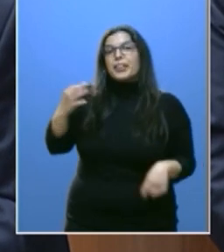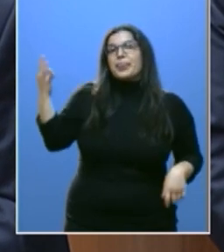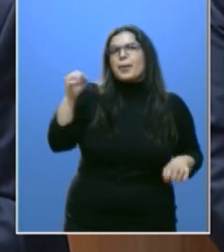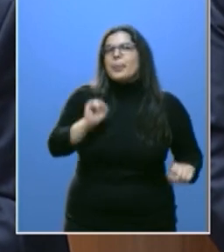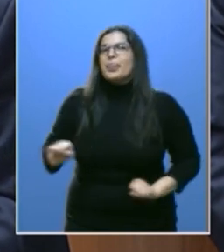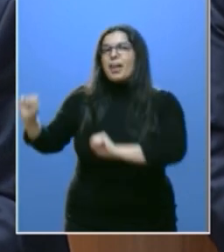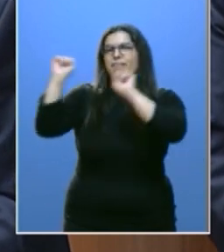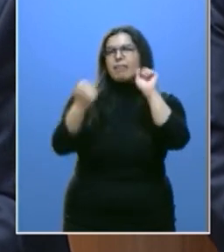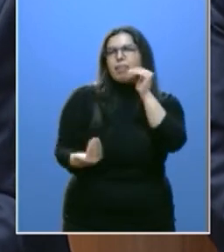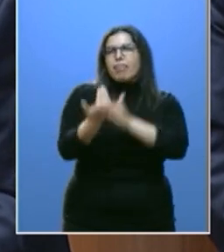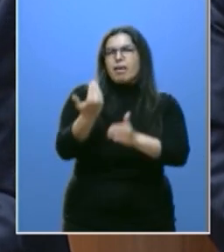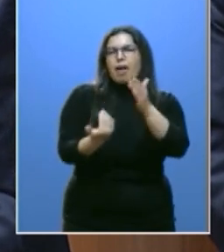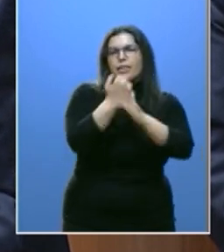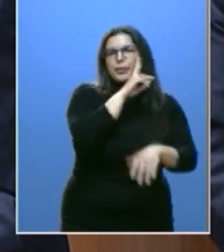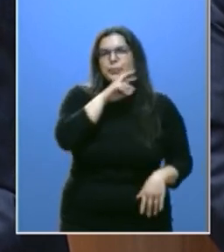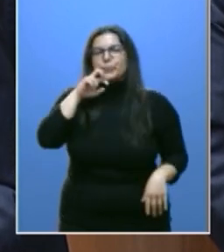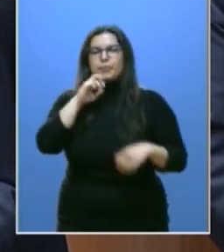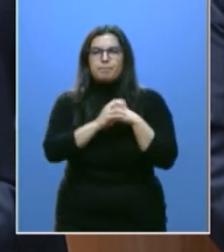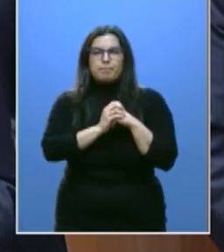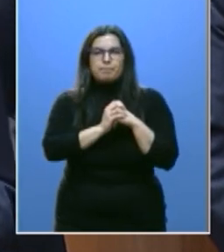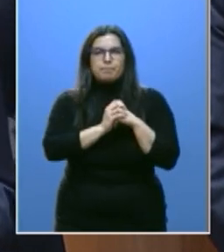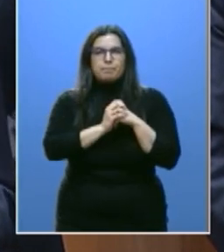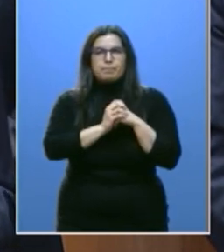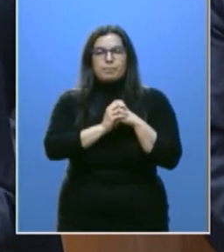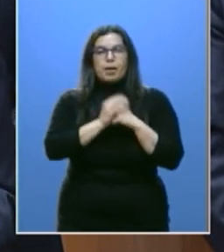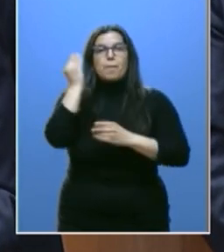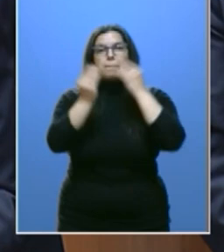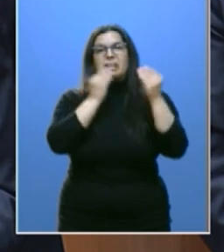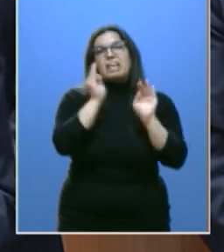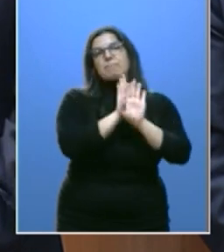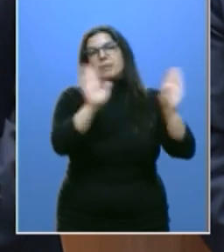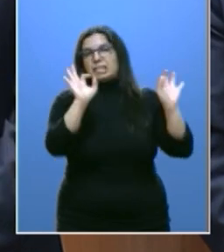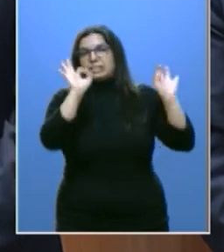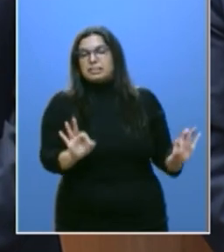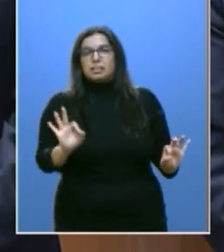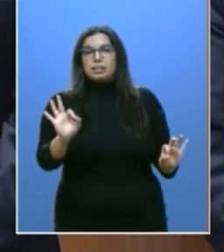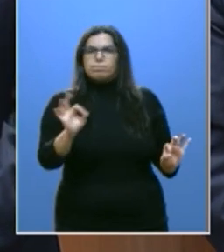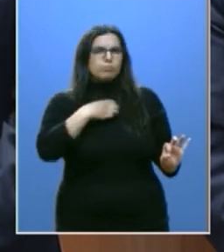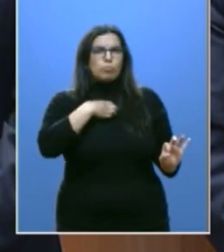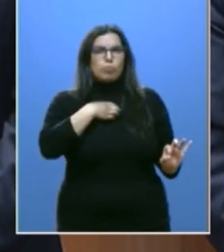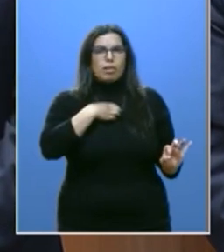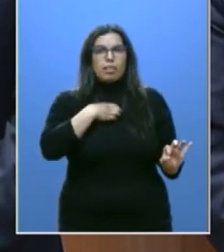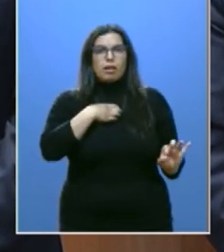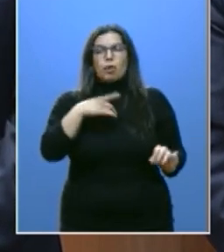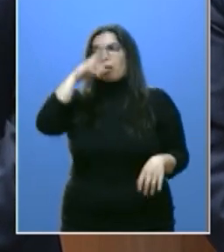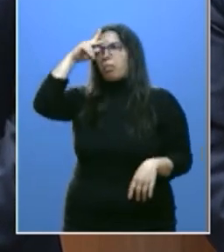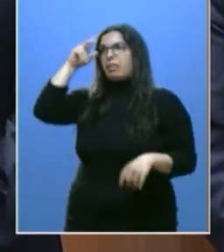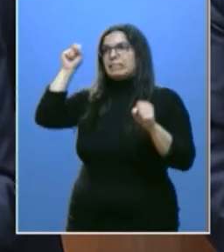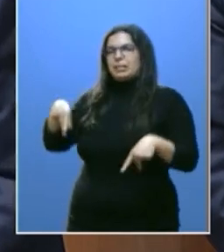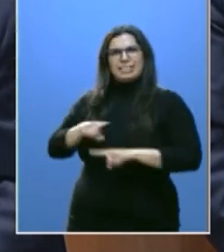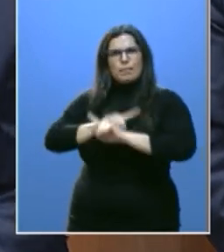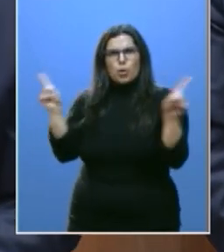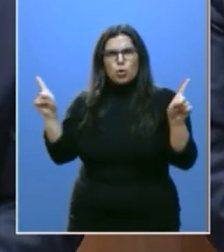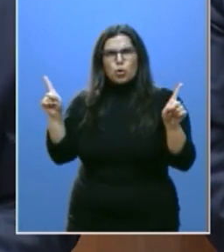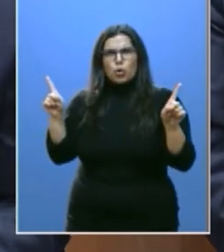defender cada día. Que no cabe ni la indolencia por un lado, pero que tampoco cabe la despreocupación. para